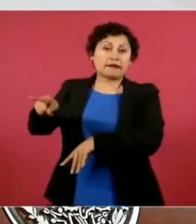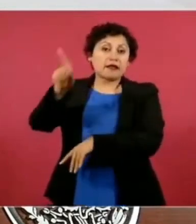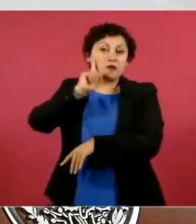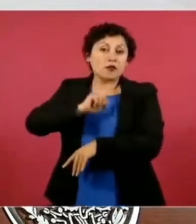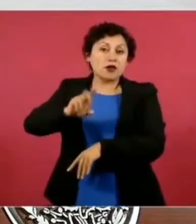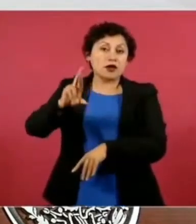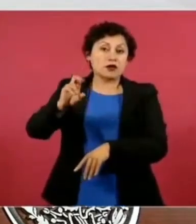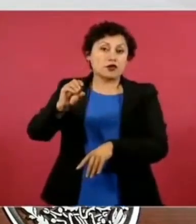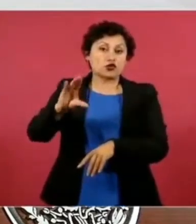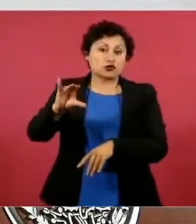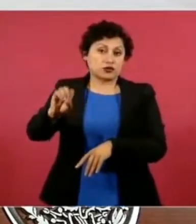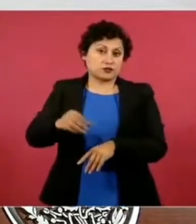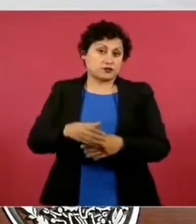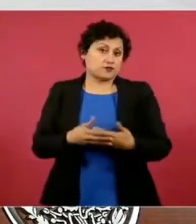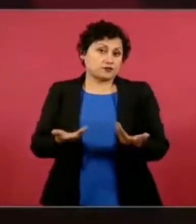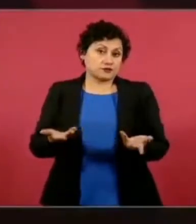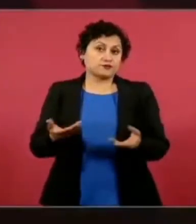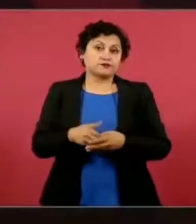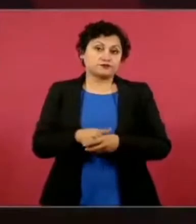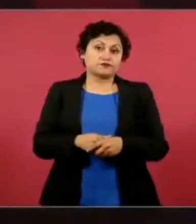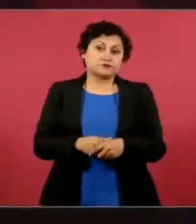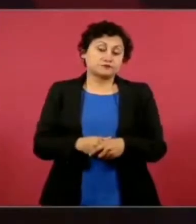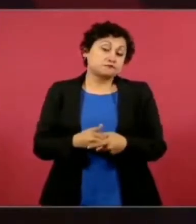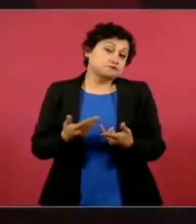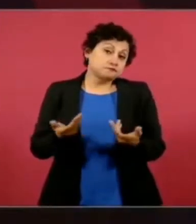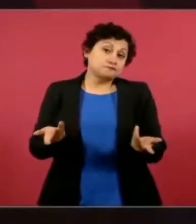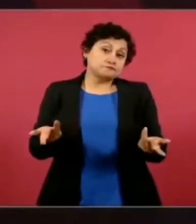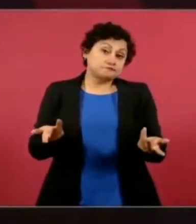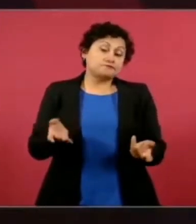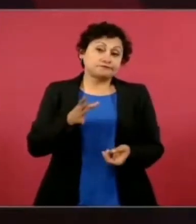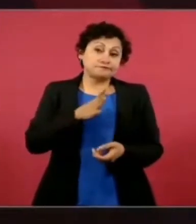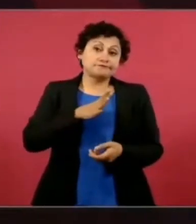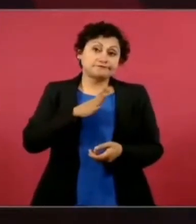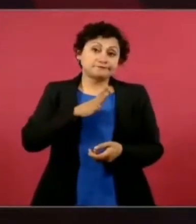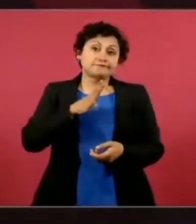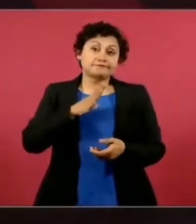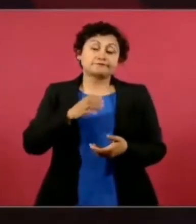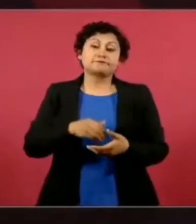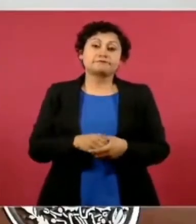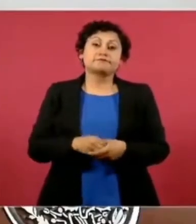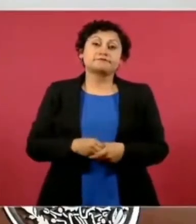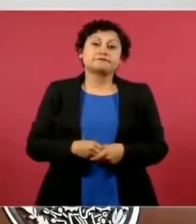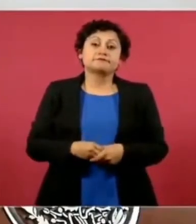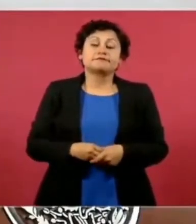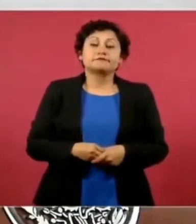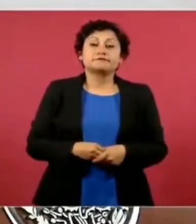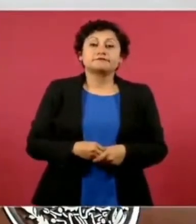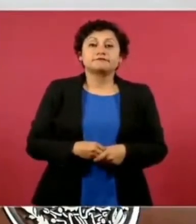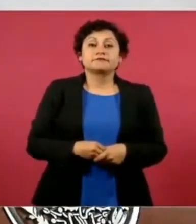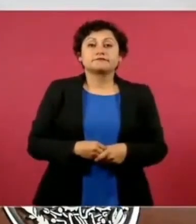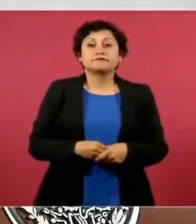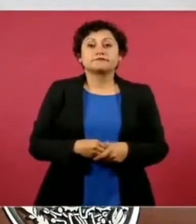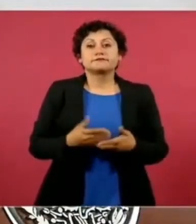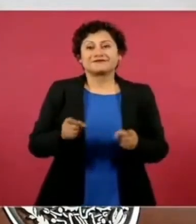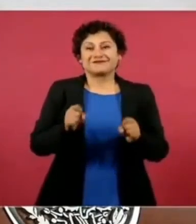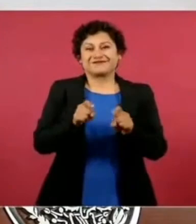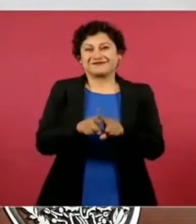Ah, y también, así como el señor Zahid,